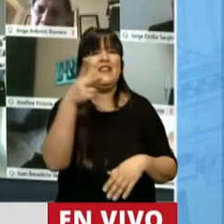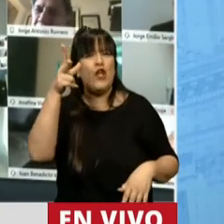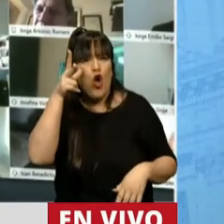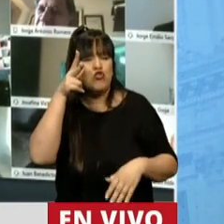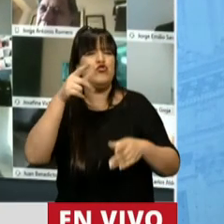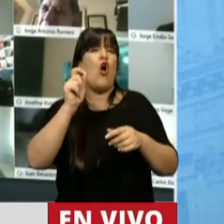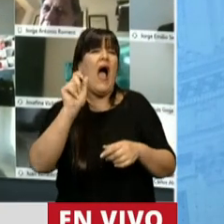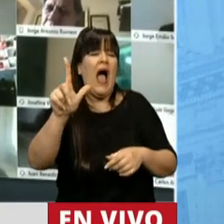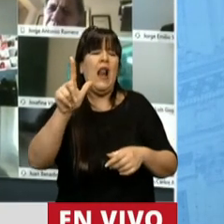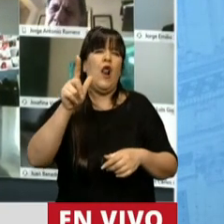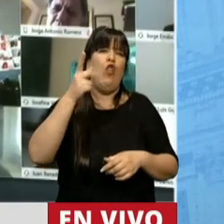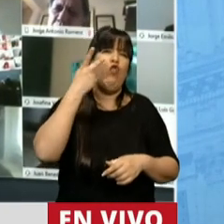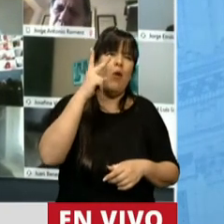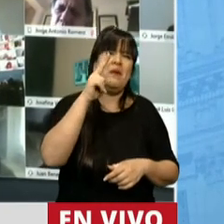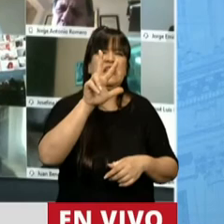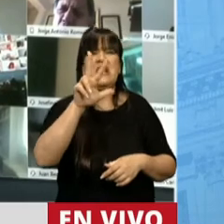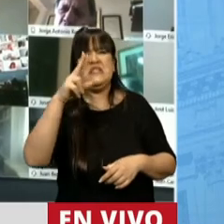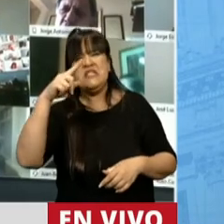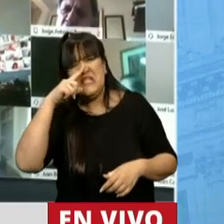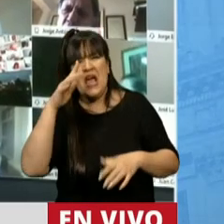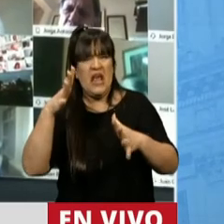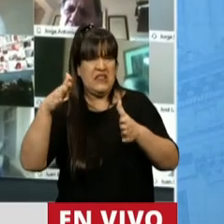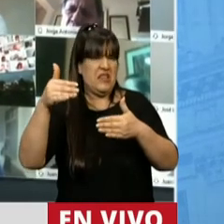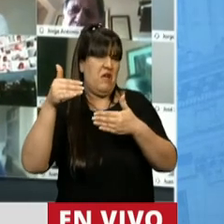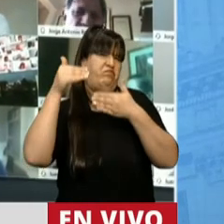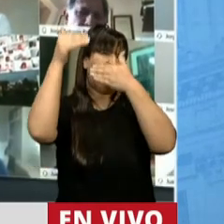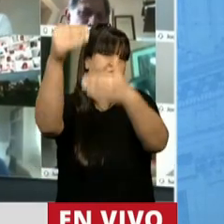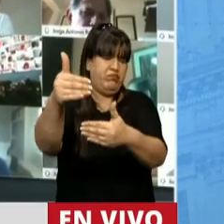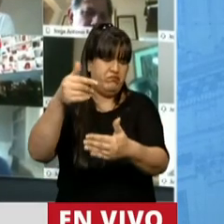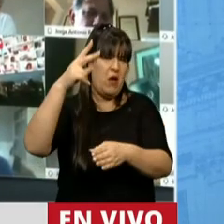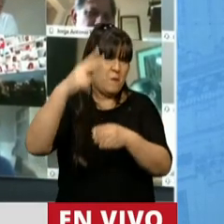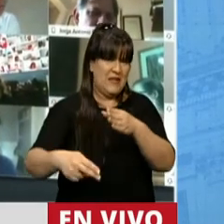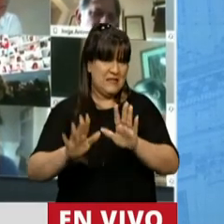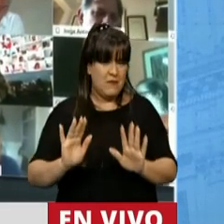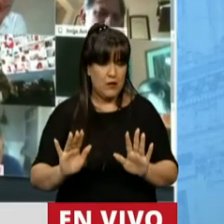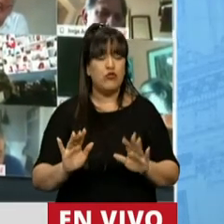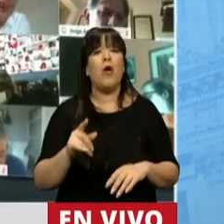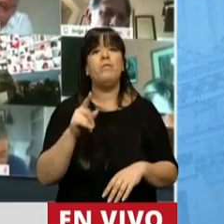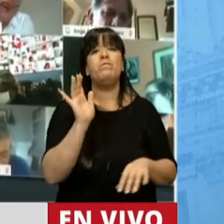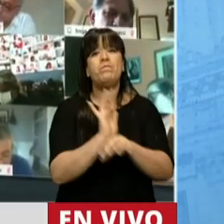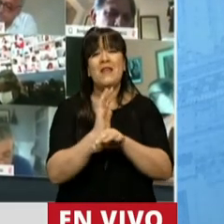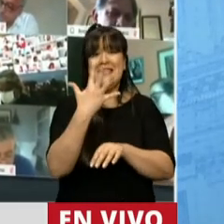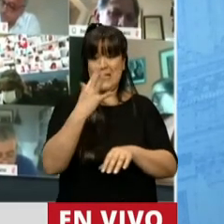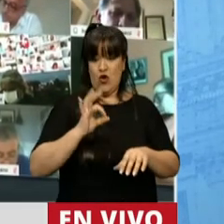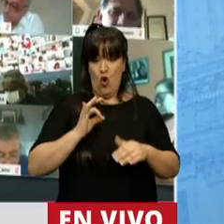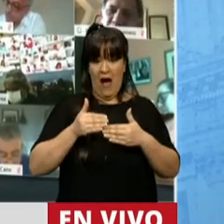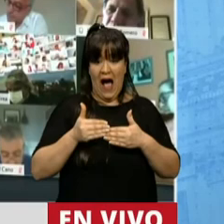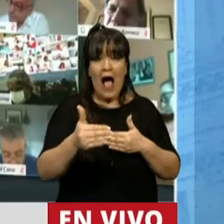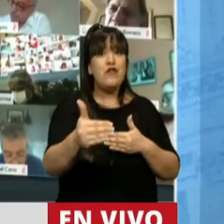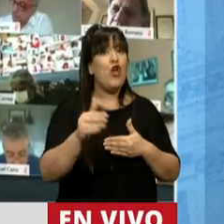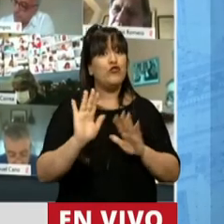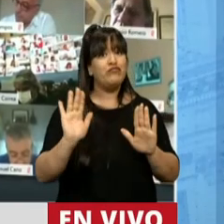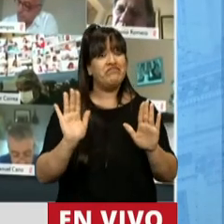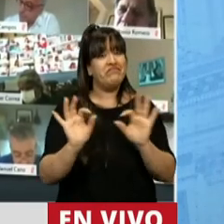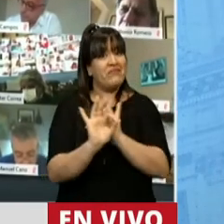2037, creo, algo por el estilo. Es decir, estamos diciendo que en los primeros cinco años nadie